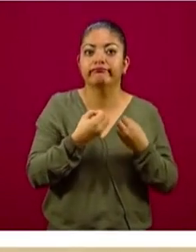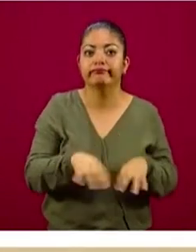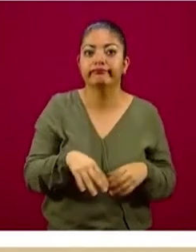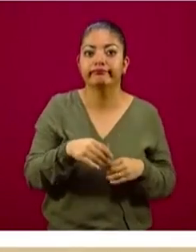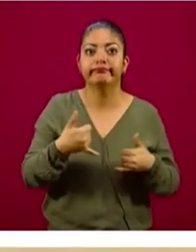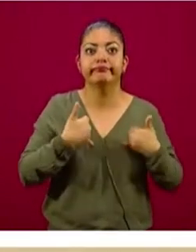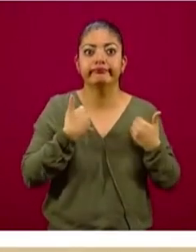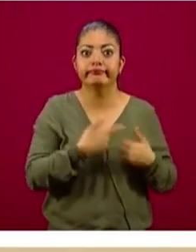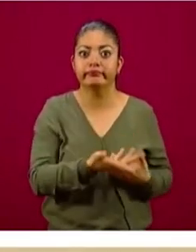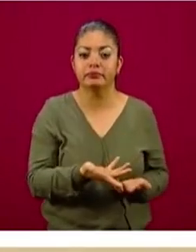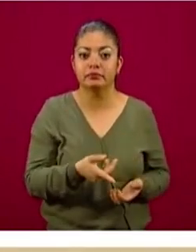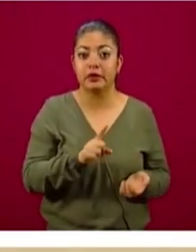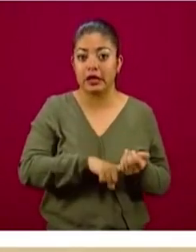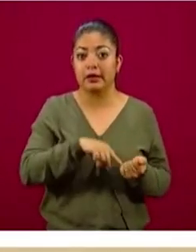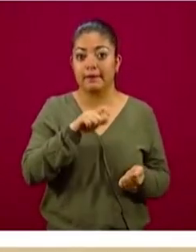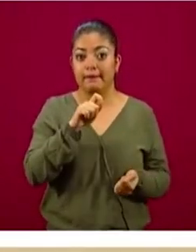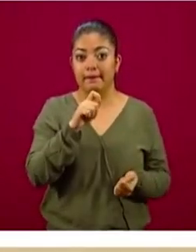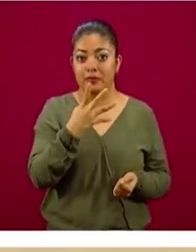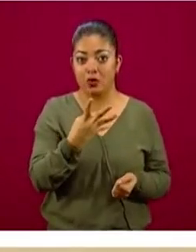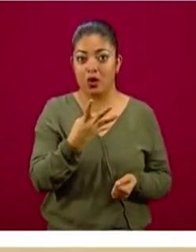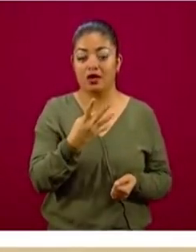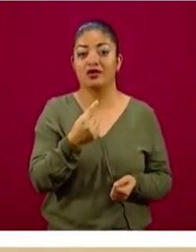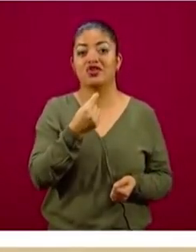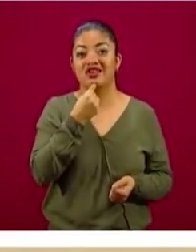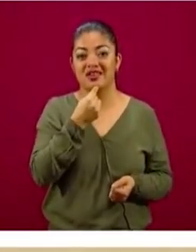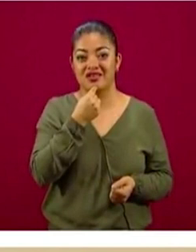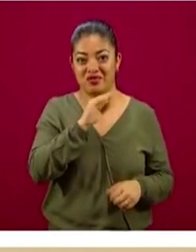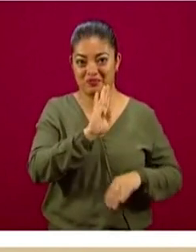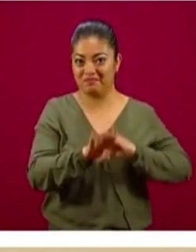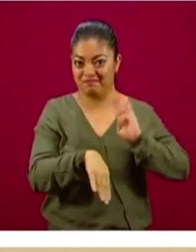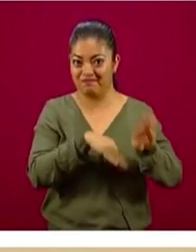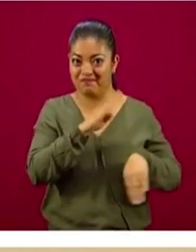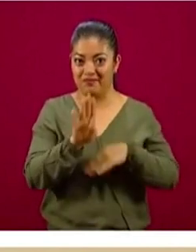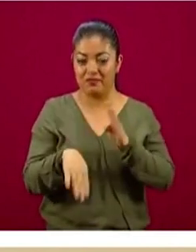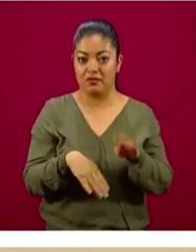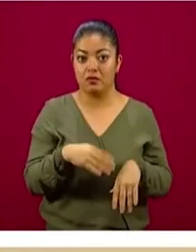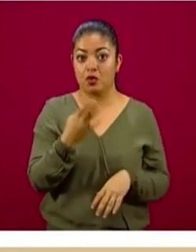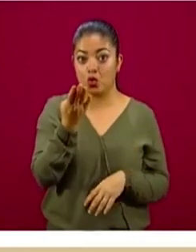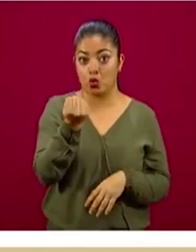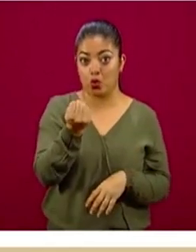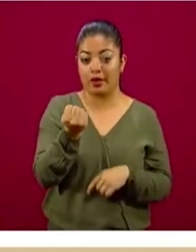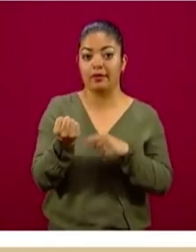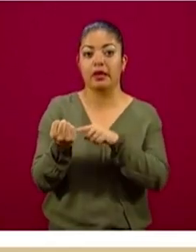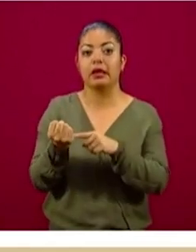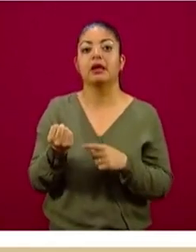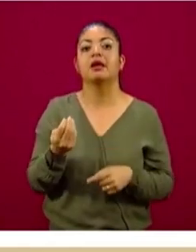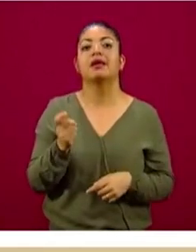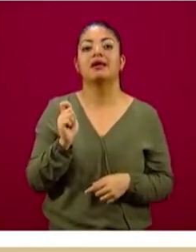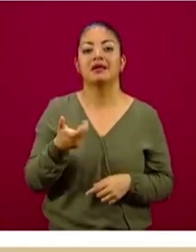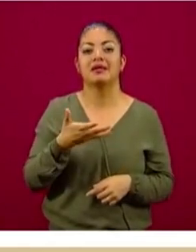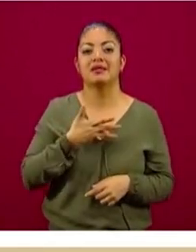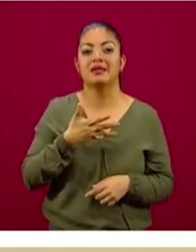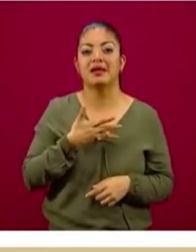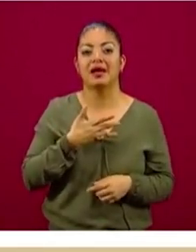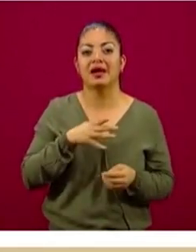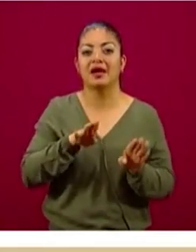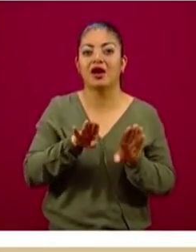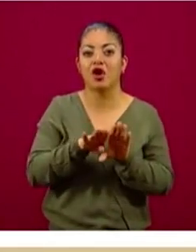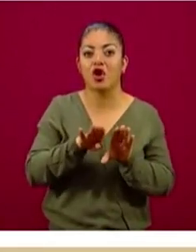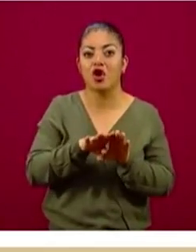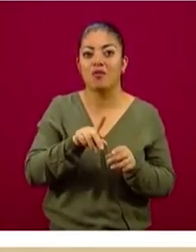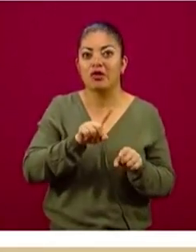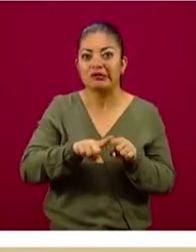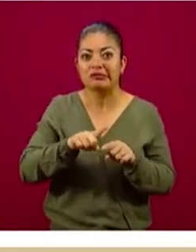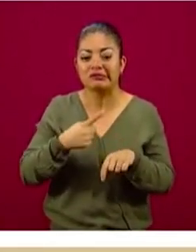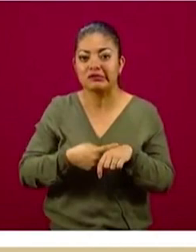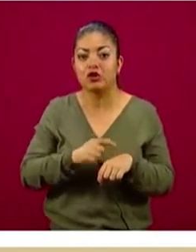estos 24 pequeñas y niños que fallecieron, nueve de ellos tenían comorbilidades, el 54 por